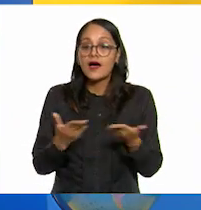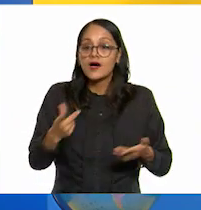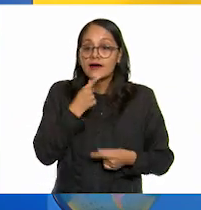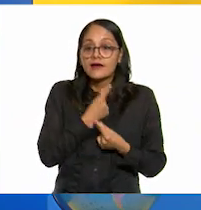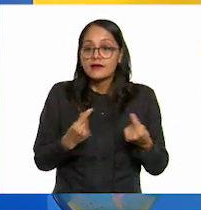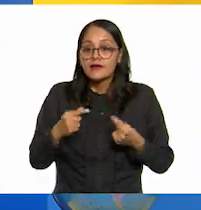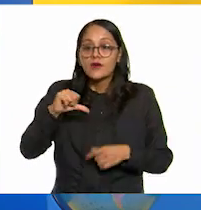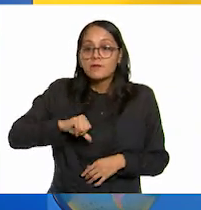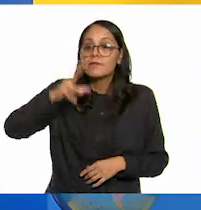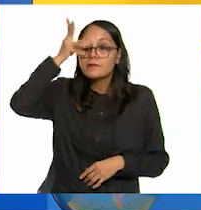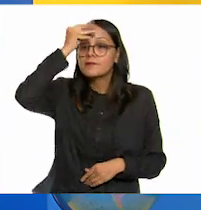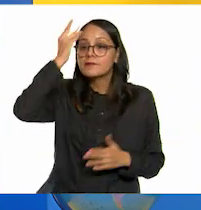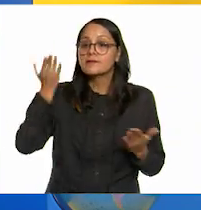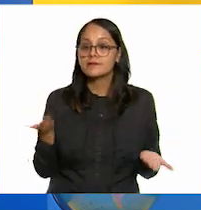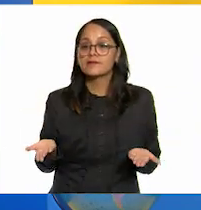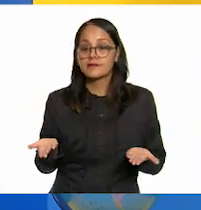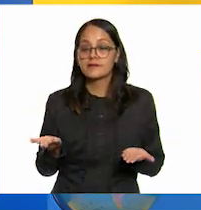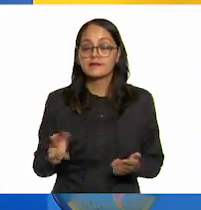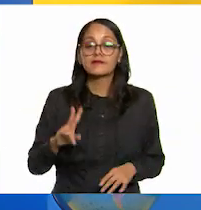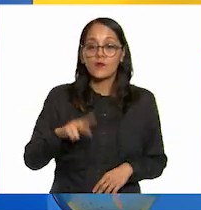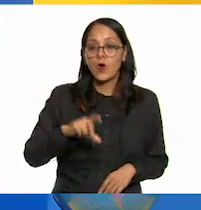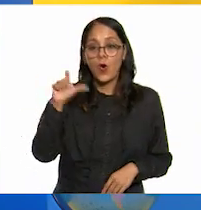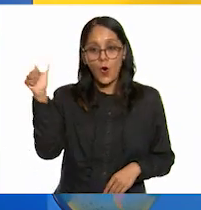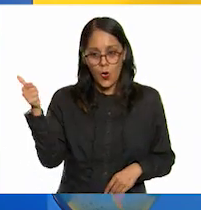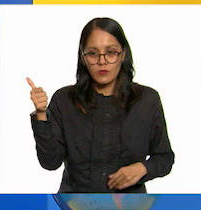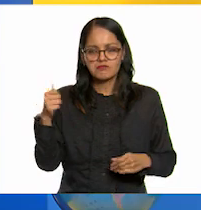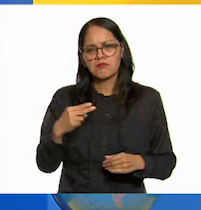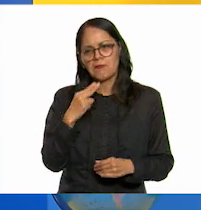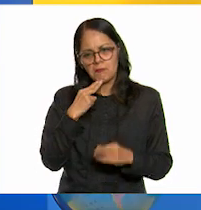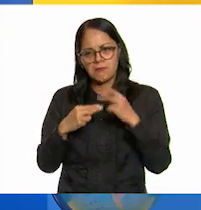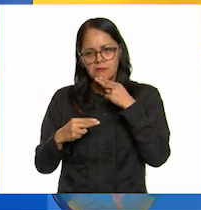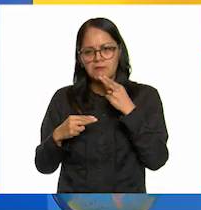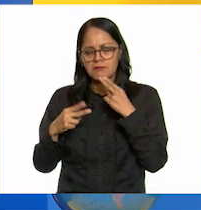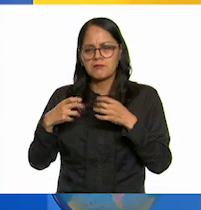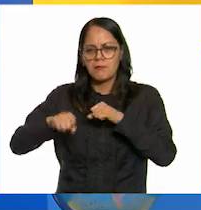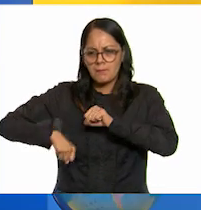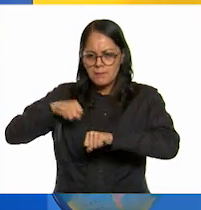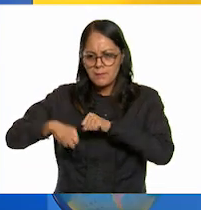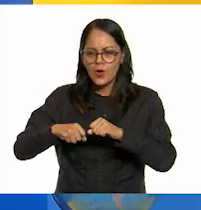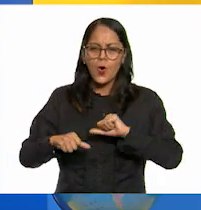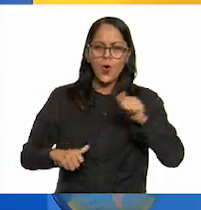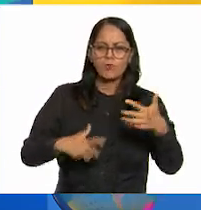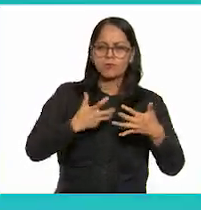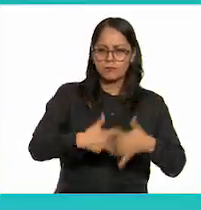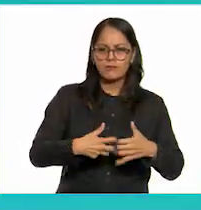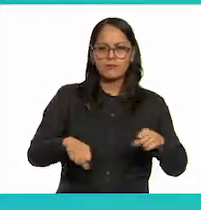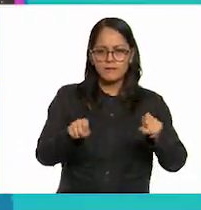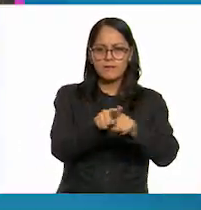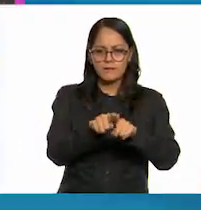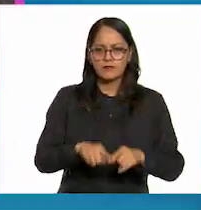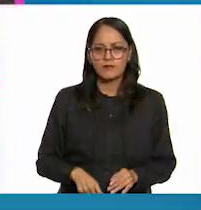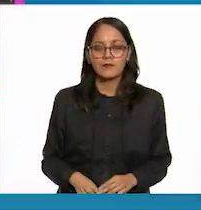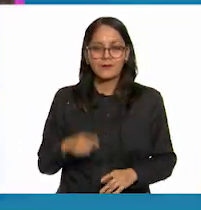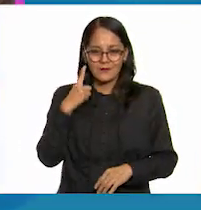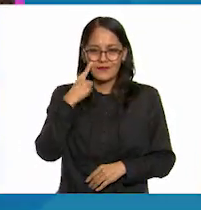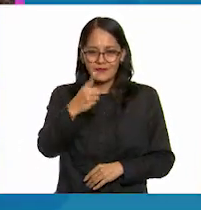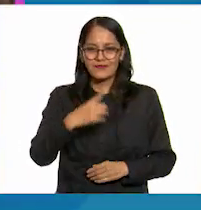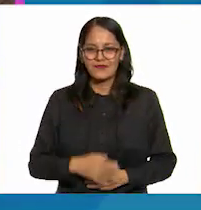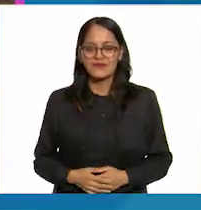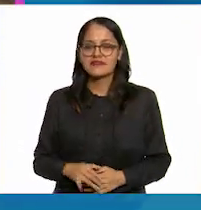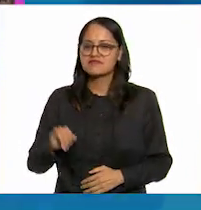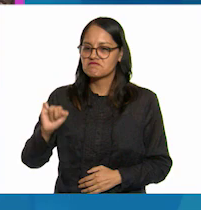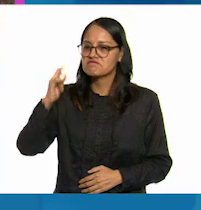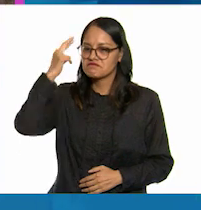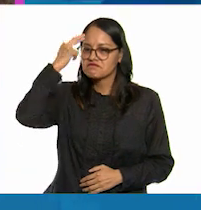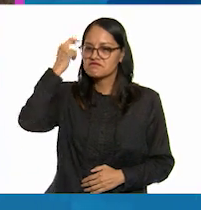aprendido implica que en otras máquinas que usamos las personas también ocurre la fricción tienes toda